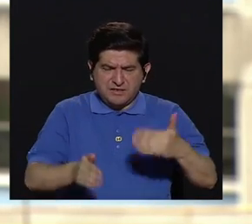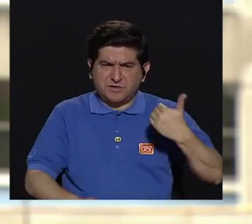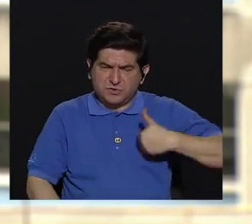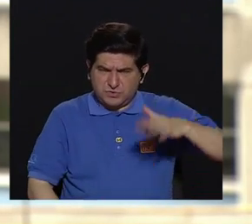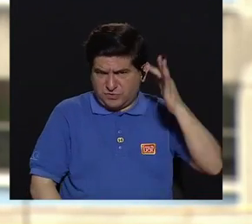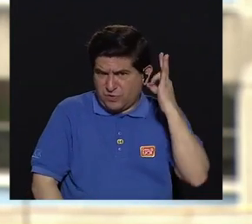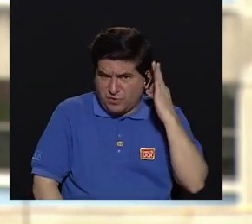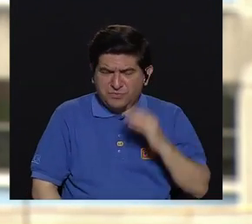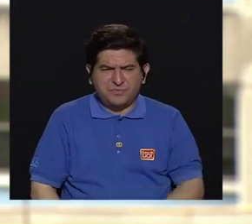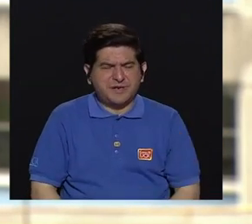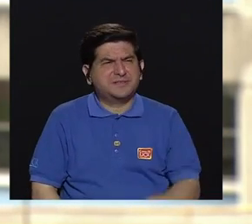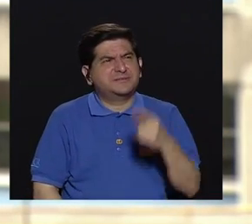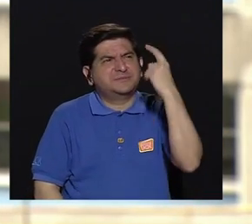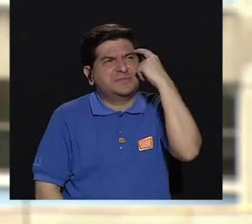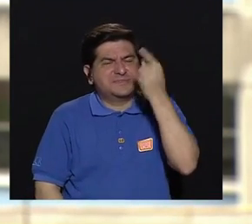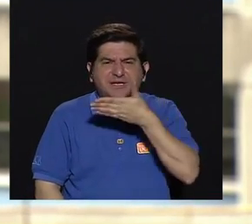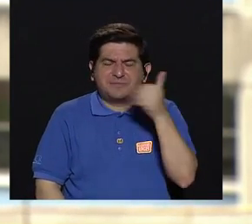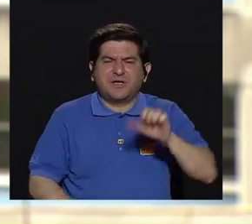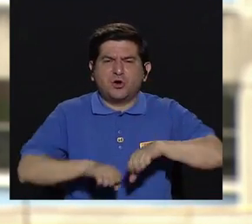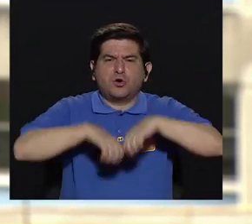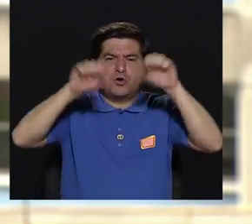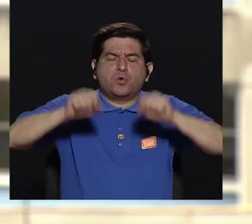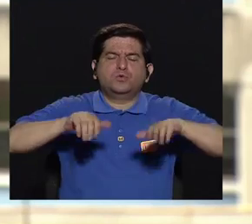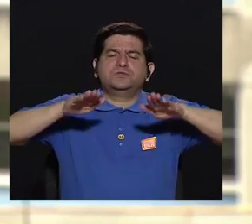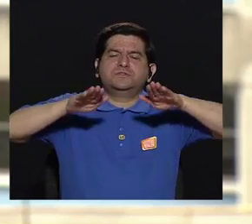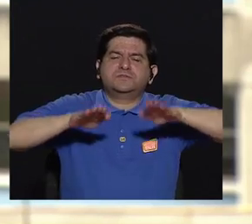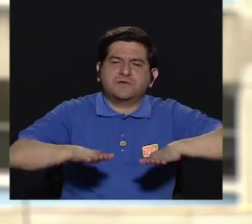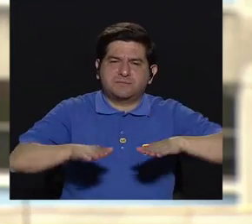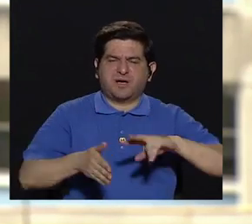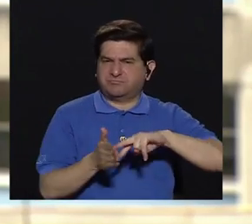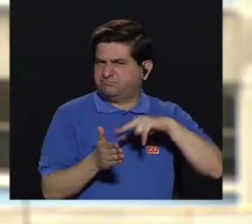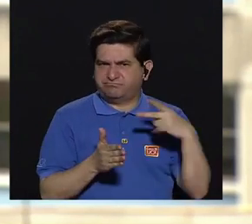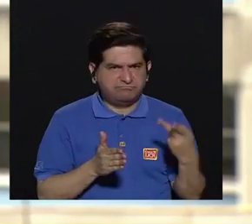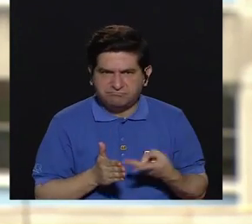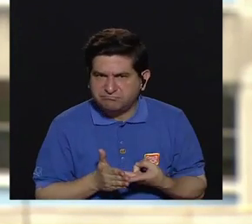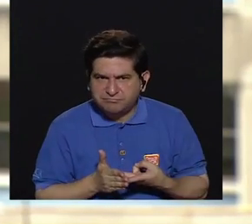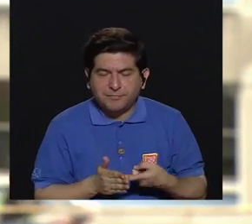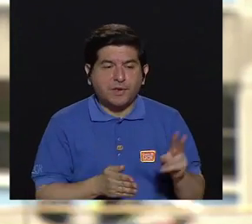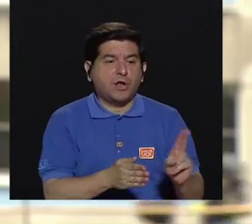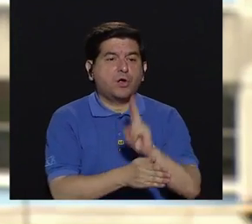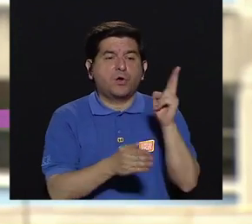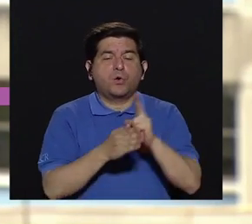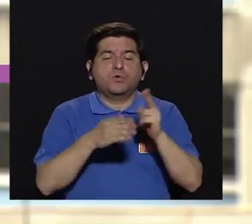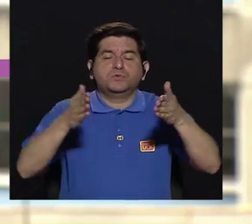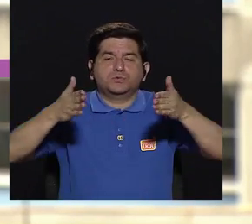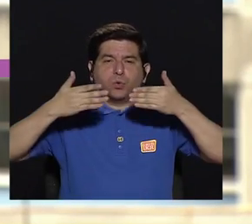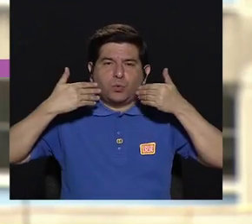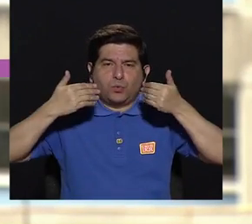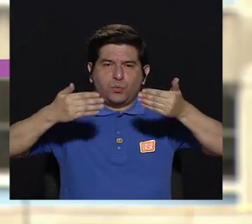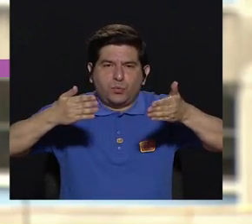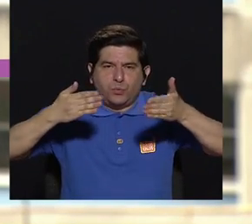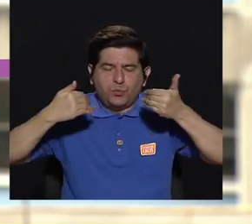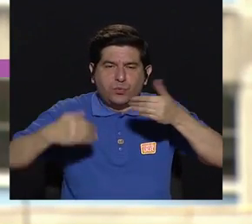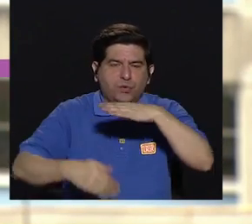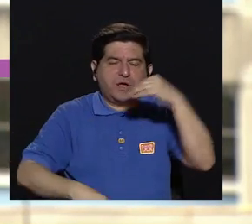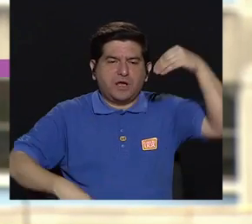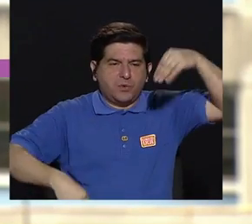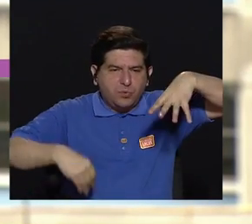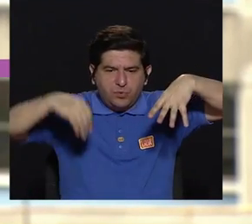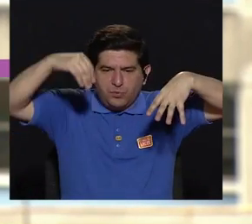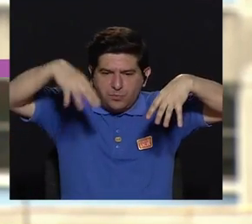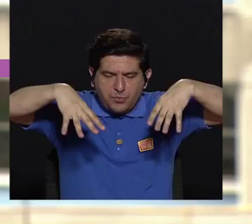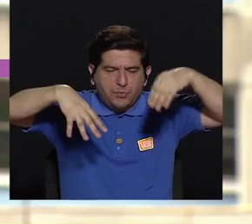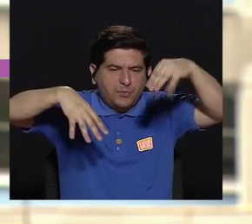arquitectas abogamos por sistemas pasivos, que quiere decir el uso de la ventilación y la